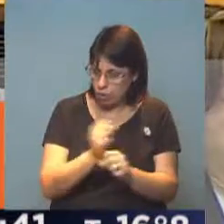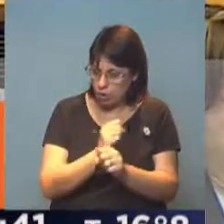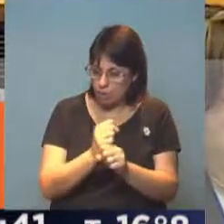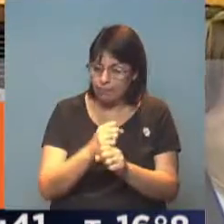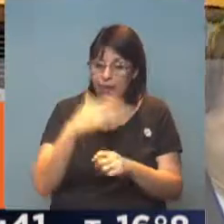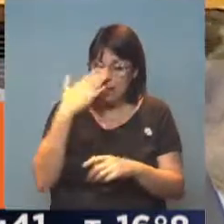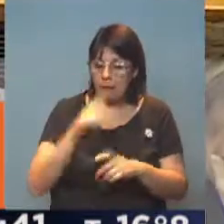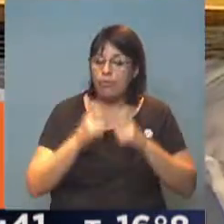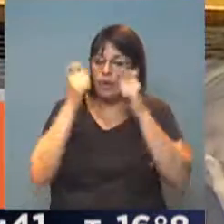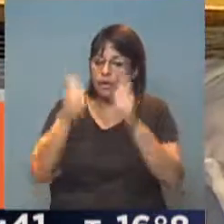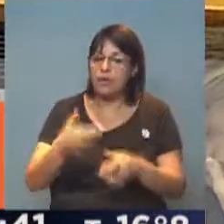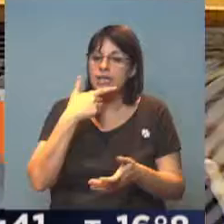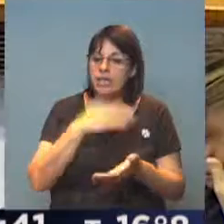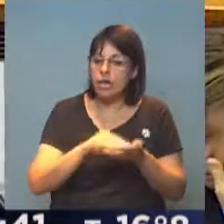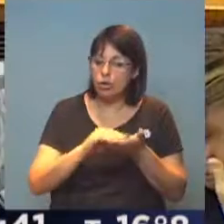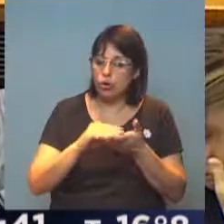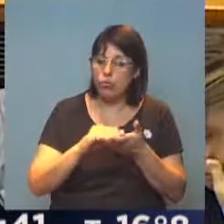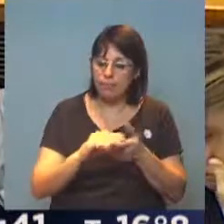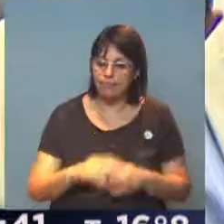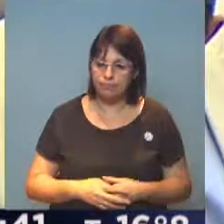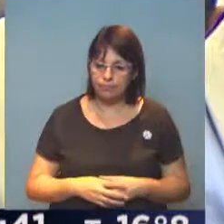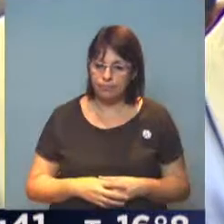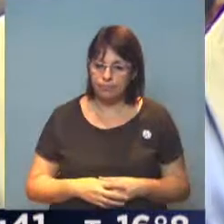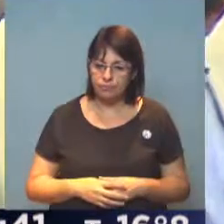tendrá que pasar al Senado Nacional.